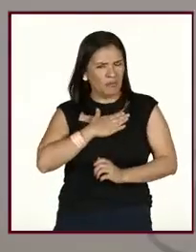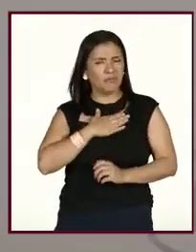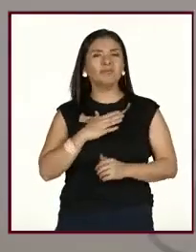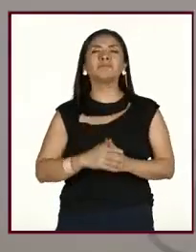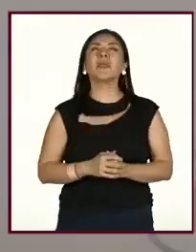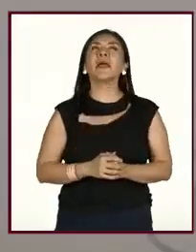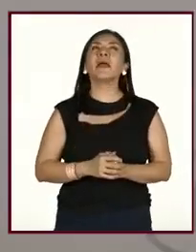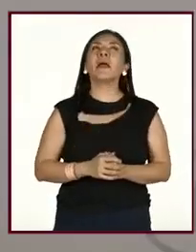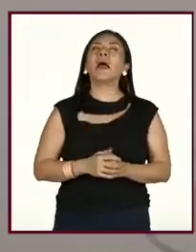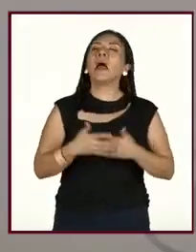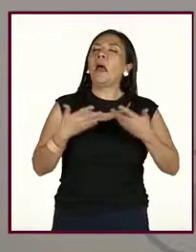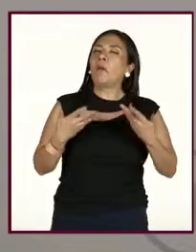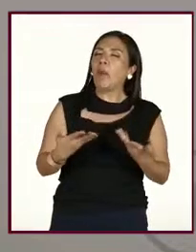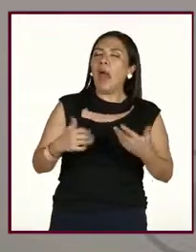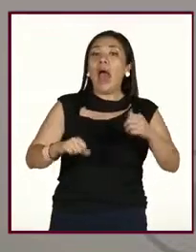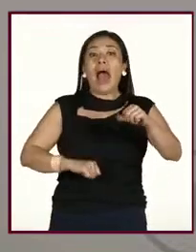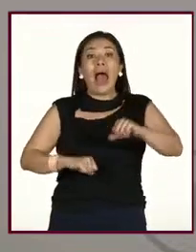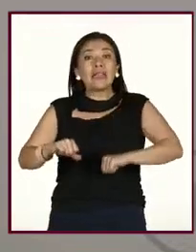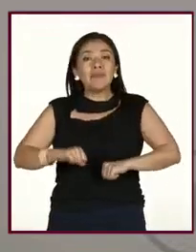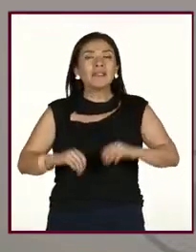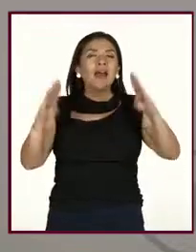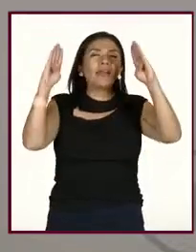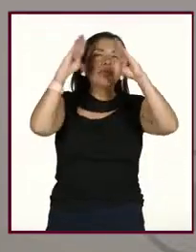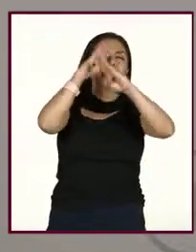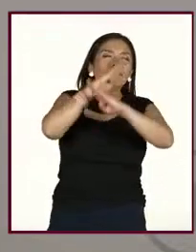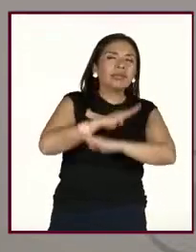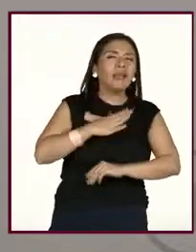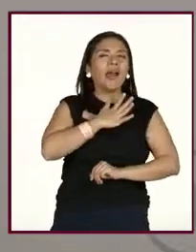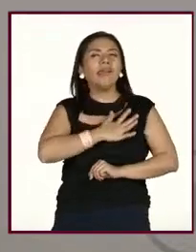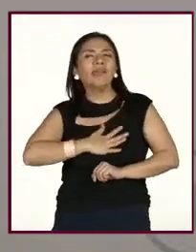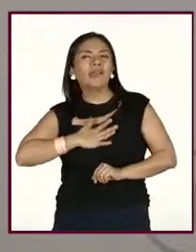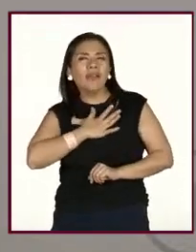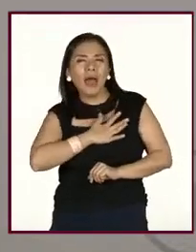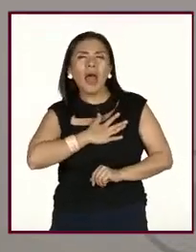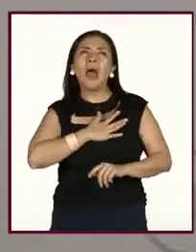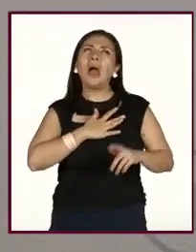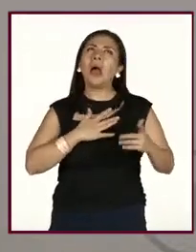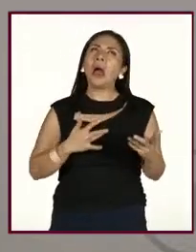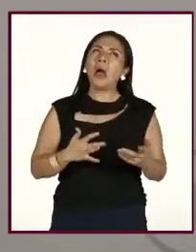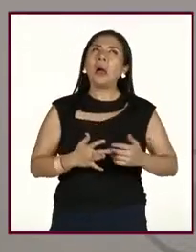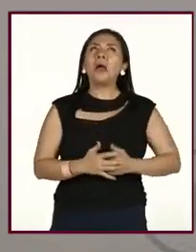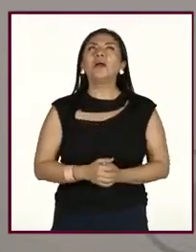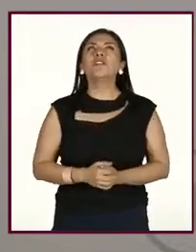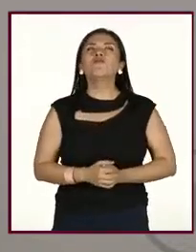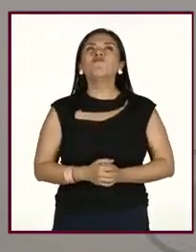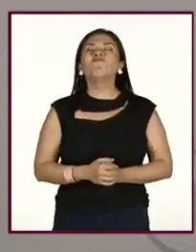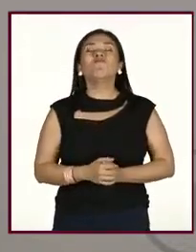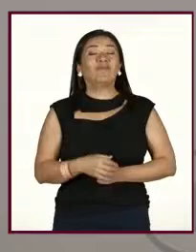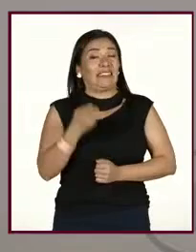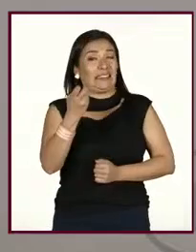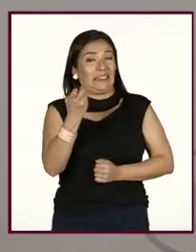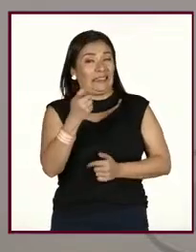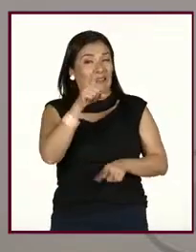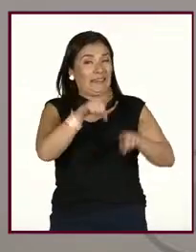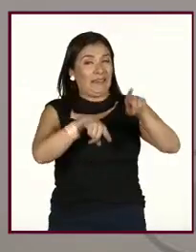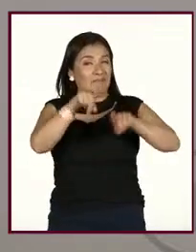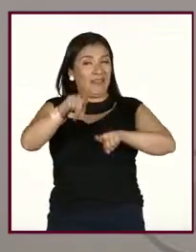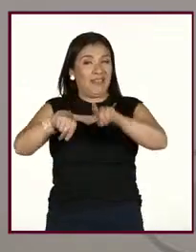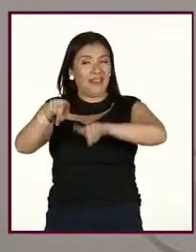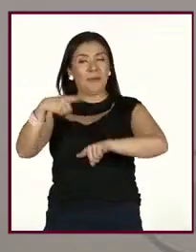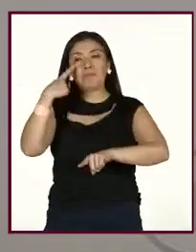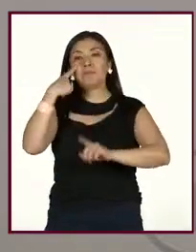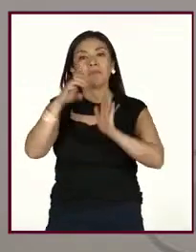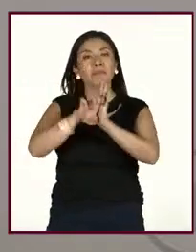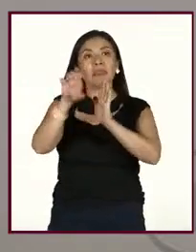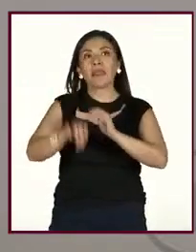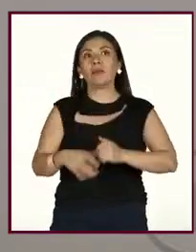Bueno, actividades de ocio, es que esto es muy variable porque, por